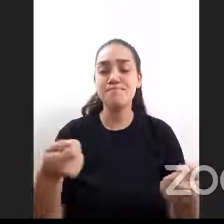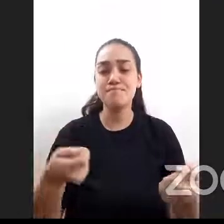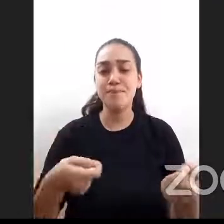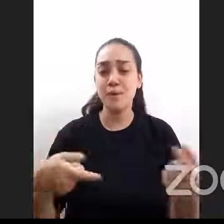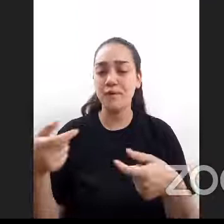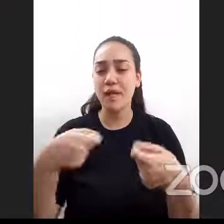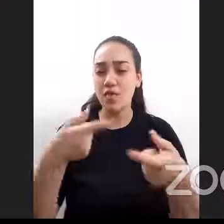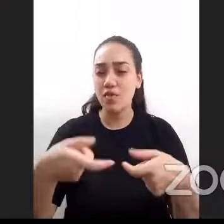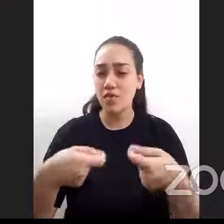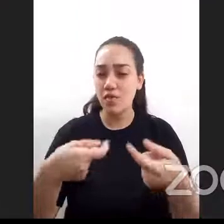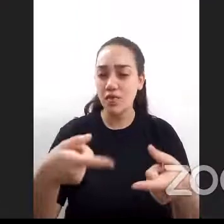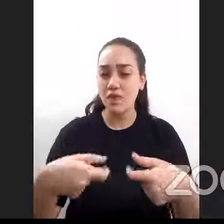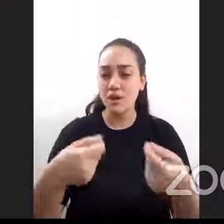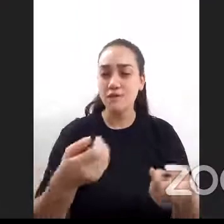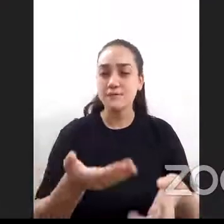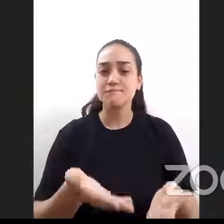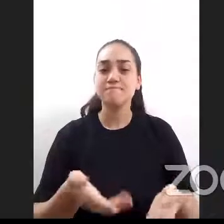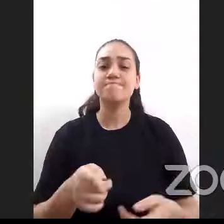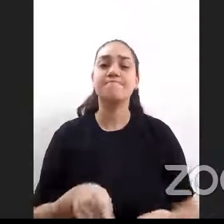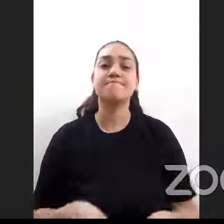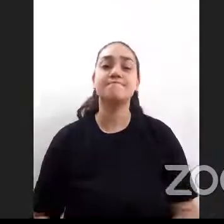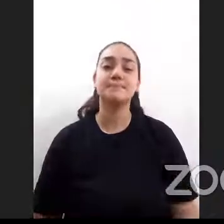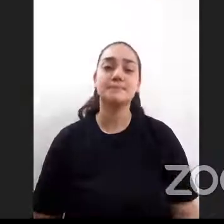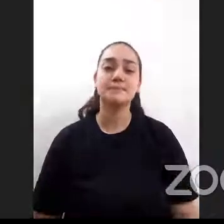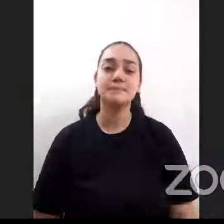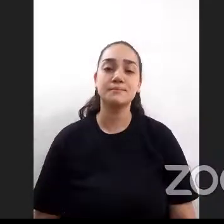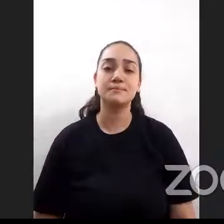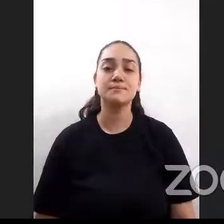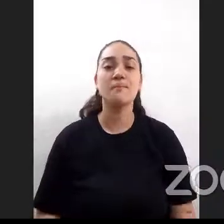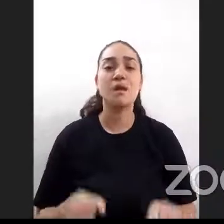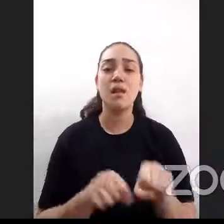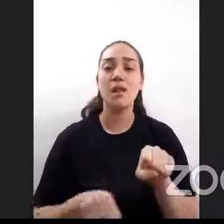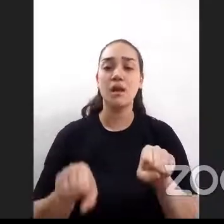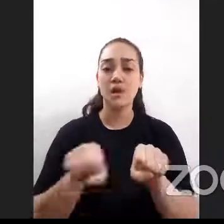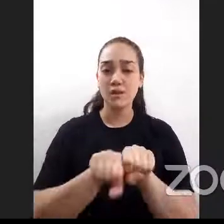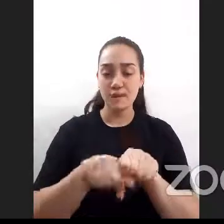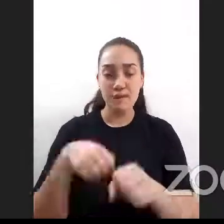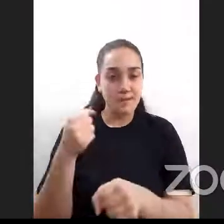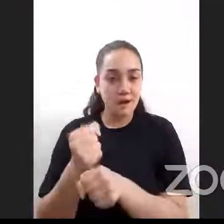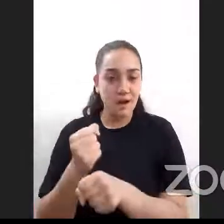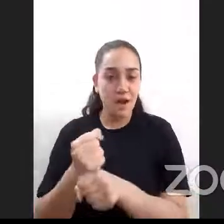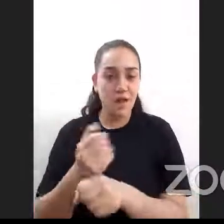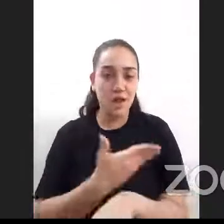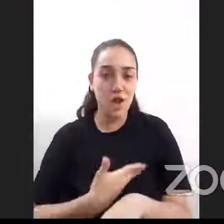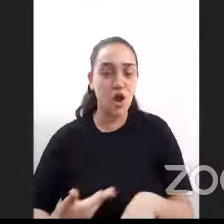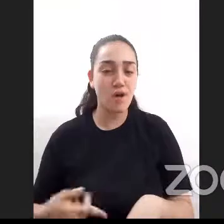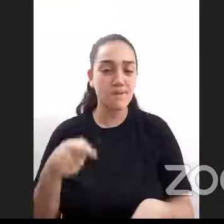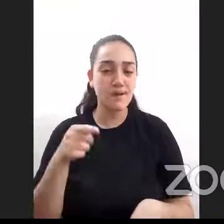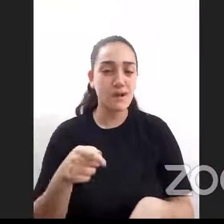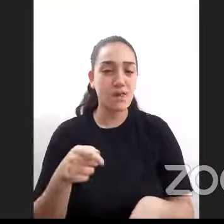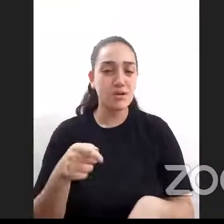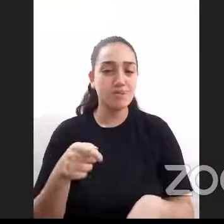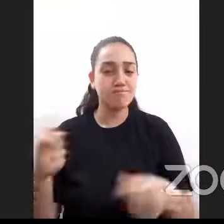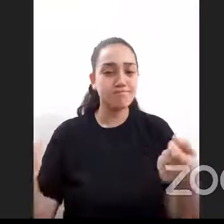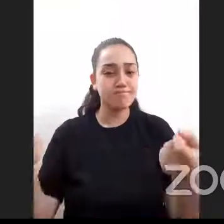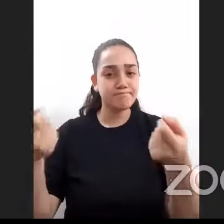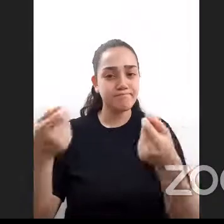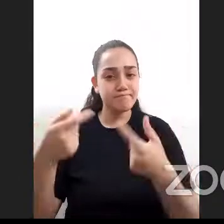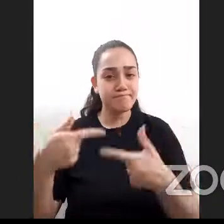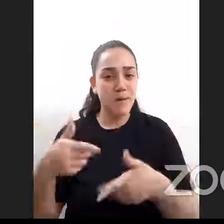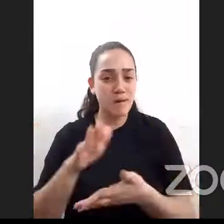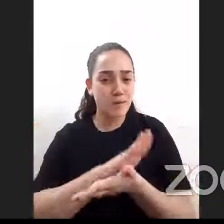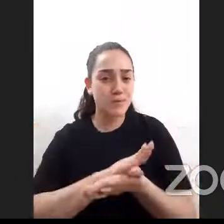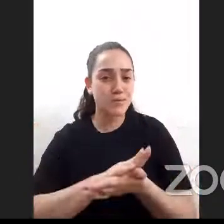tiene mal servicio hay proyectos que la conectividad de los trabajadores del gobierno nos llegue desde no un servicio absolutamente